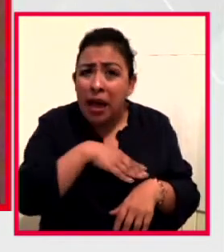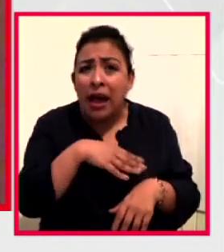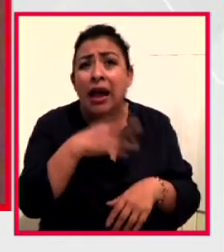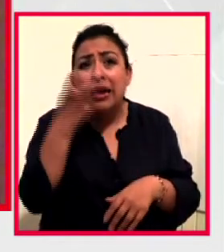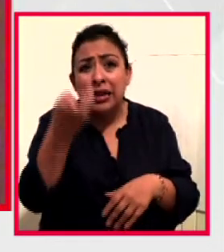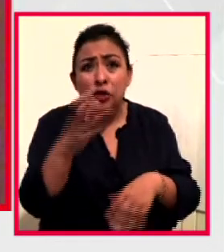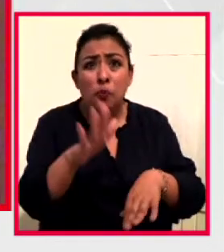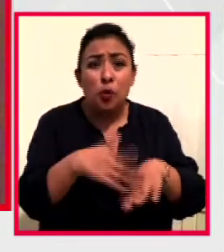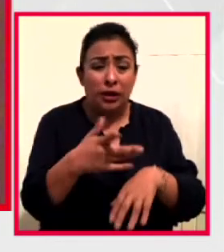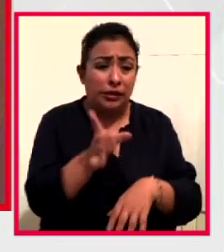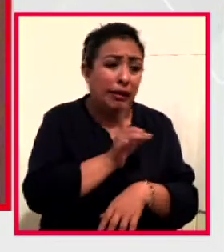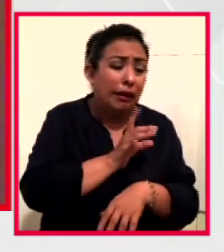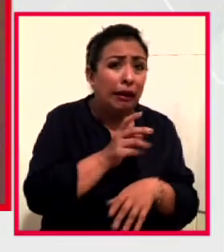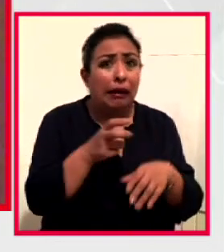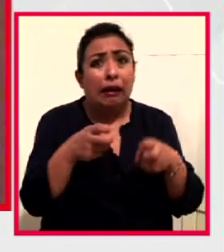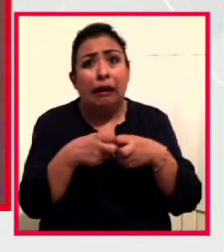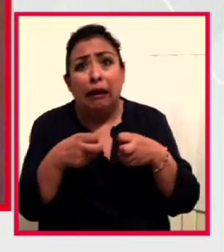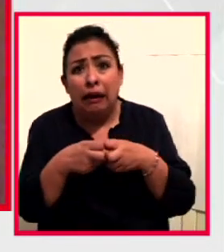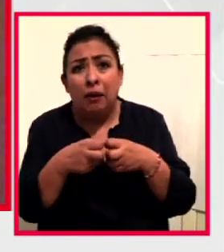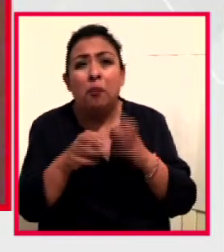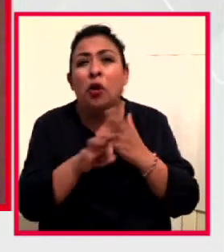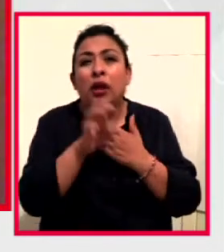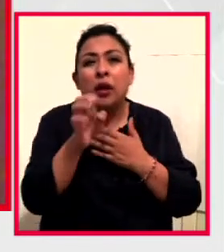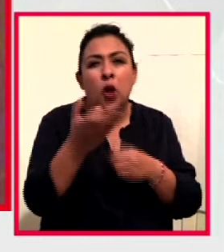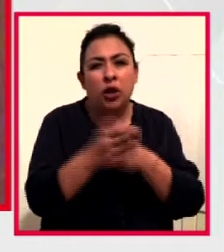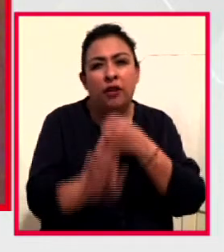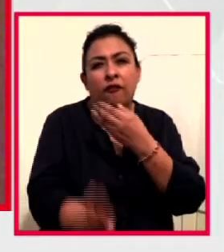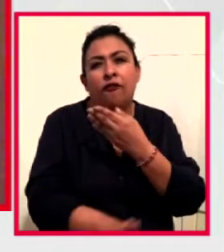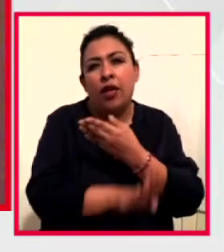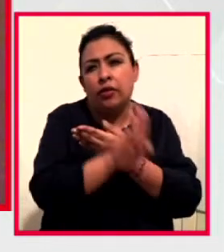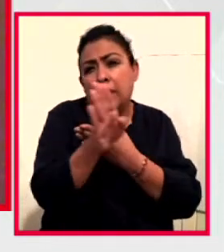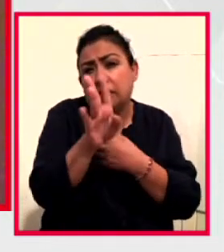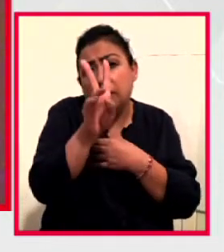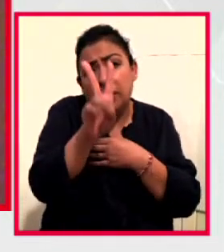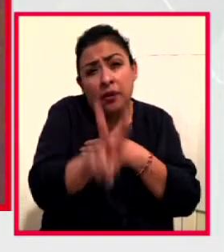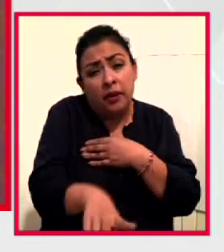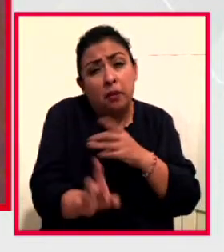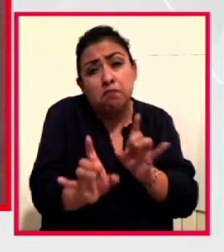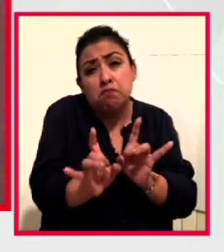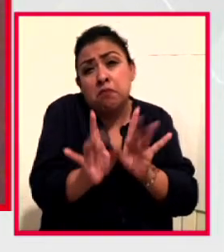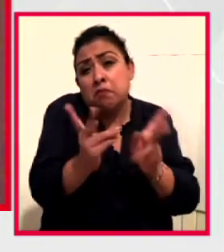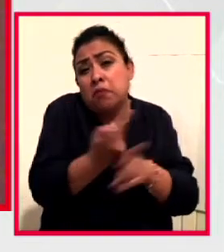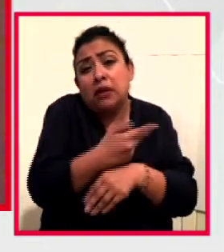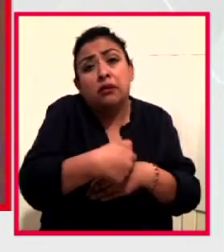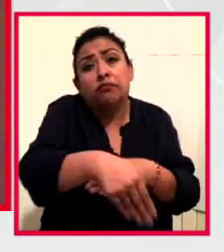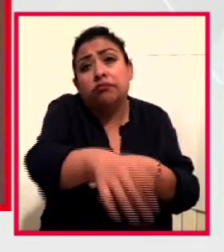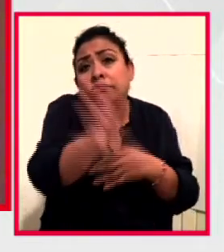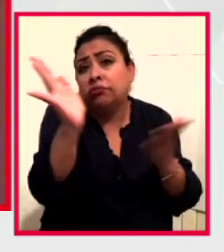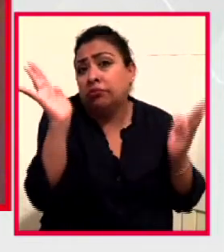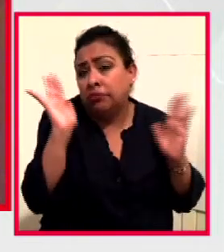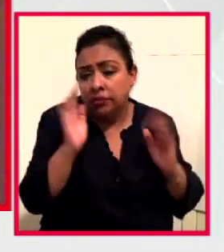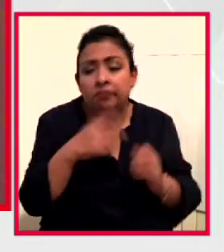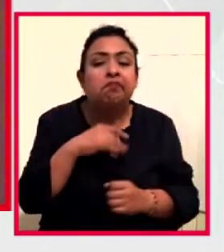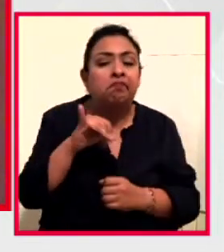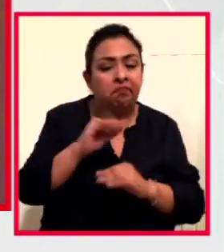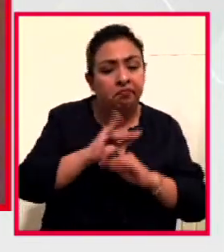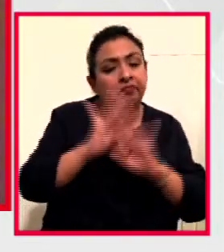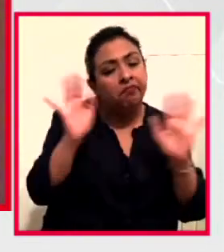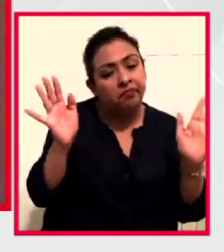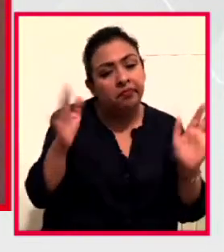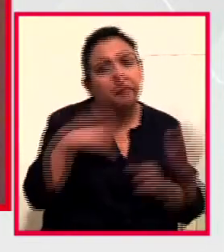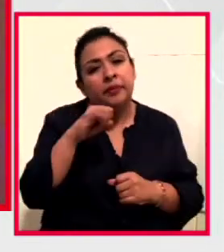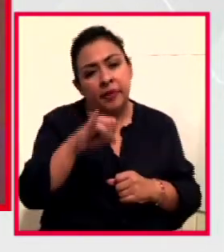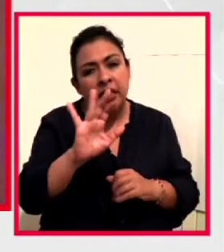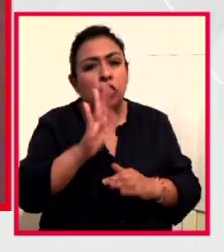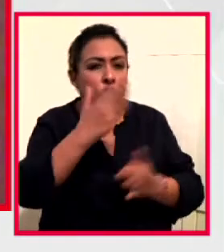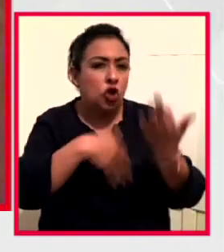ansiedades a propósito de un fantasma que está rondando y que es algo que inevitablemente va a pasar? Claro. Si algo sabemos